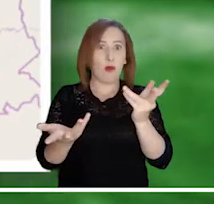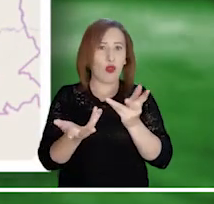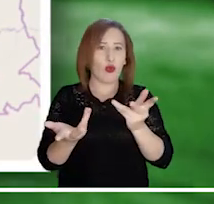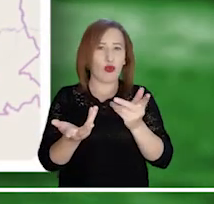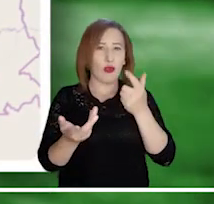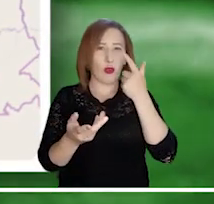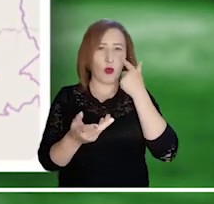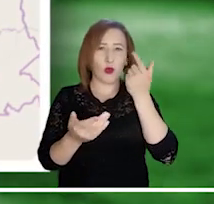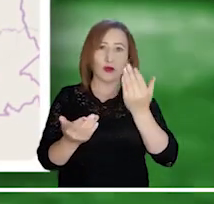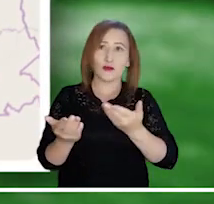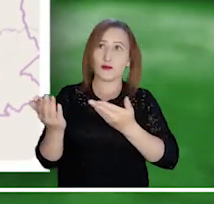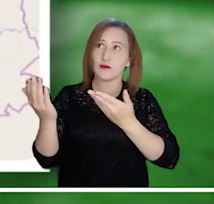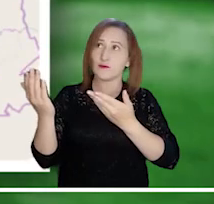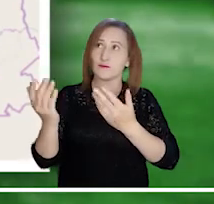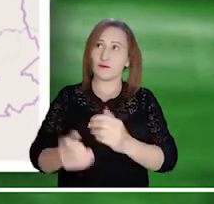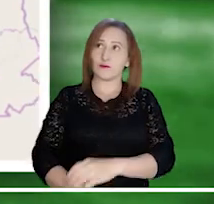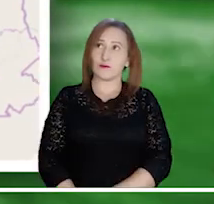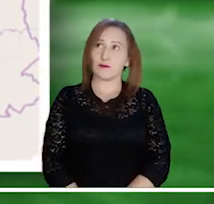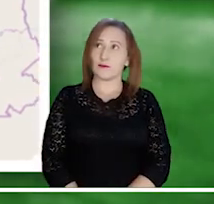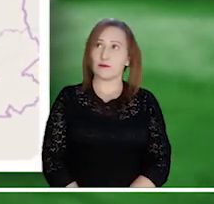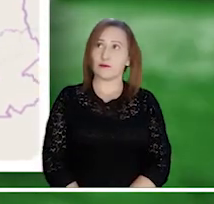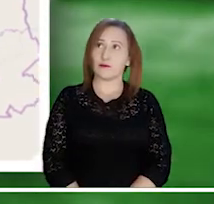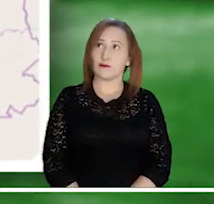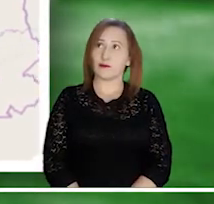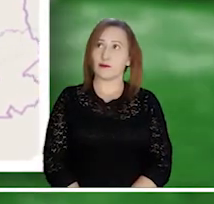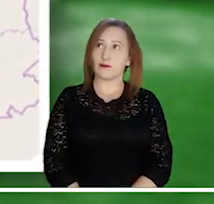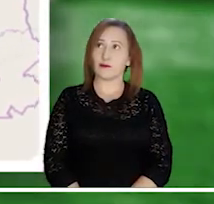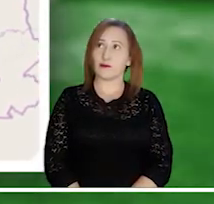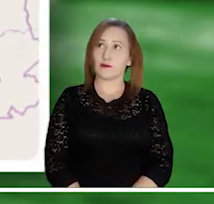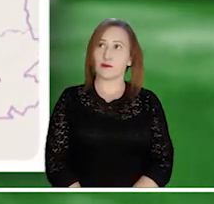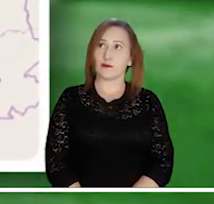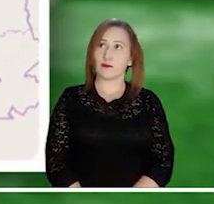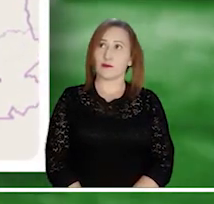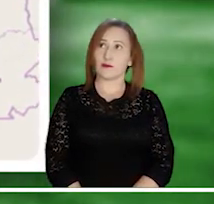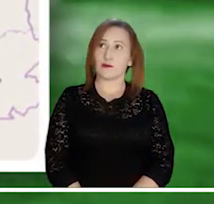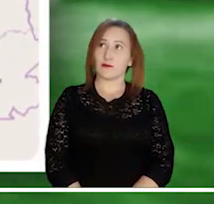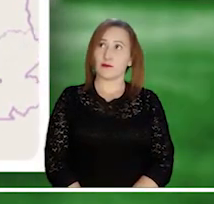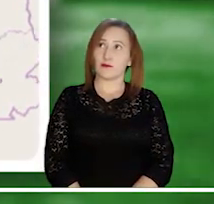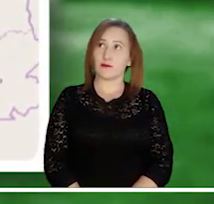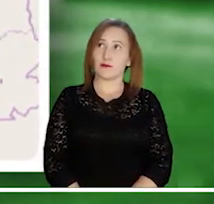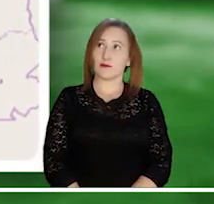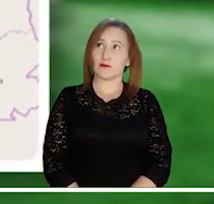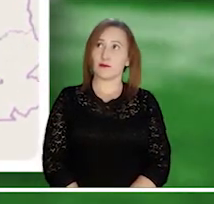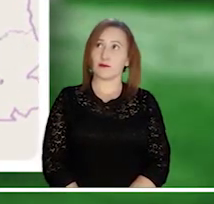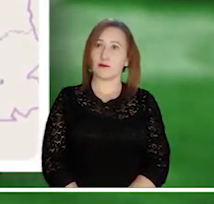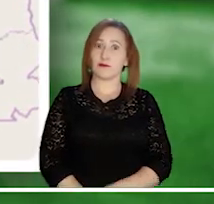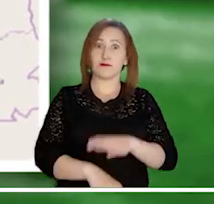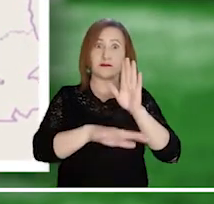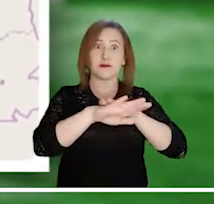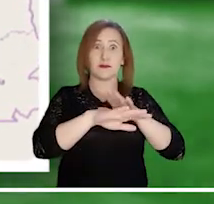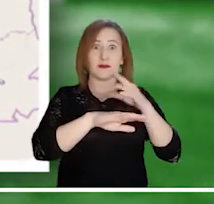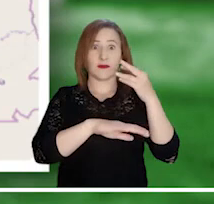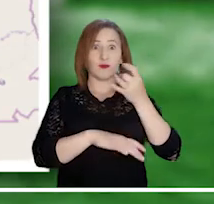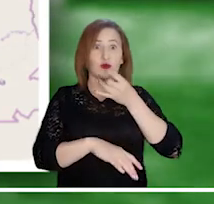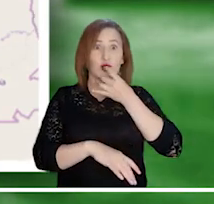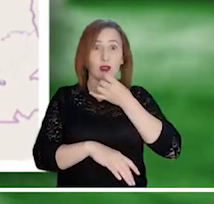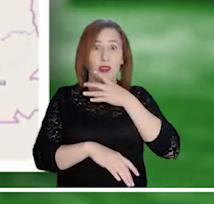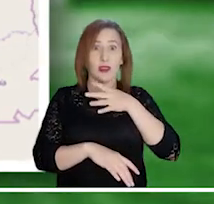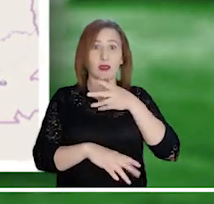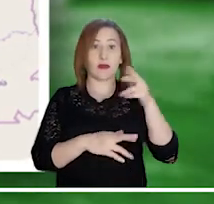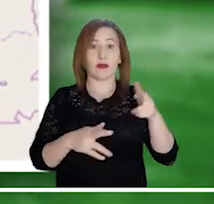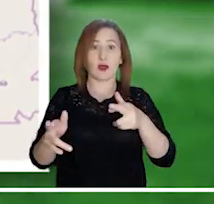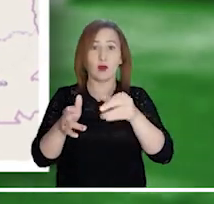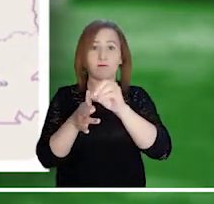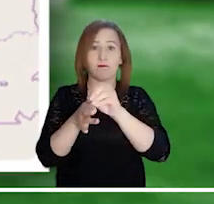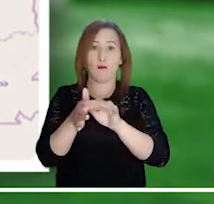Persistente alerta roja en San Jacinto del Cauca, por el ingreso continuo del 60% del caudal del río Cauca a través del sector Cara de Gato.